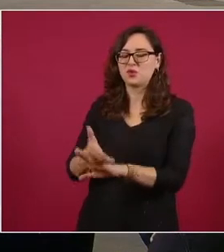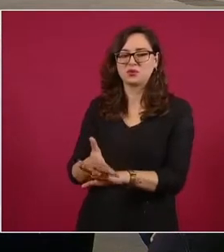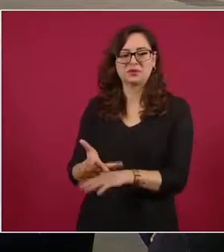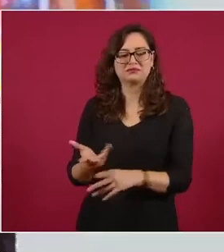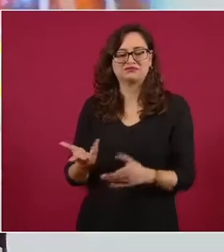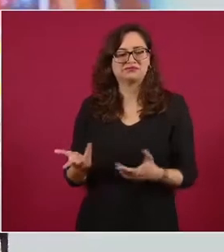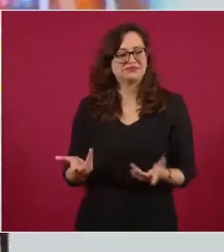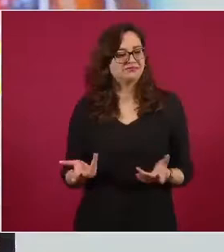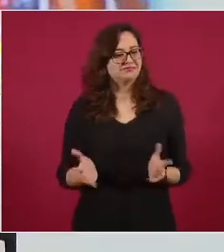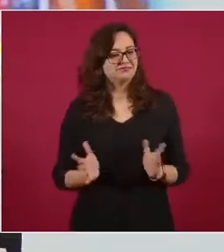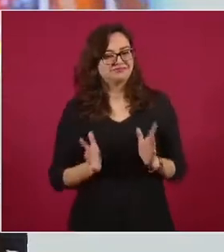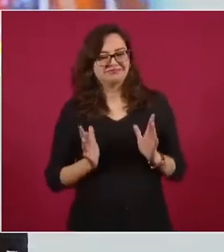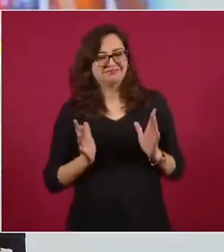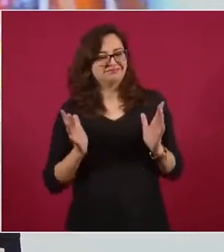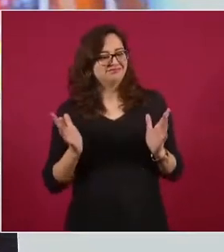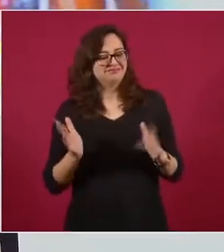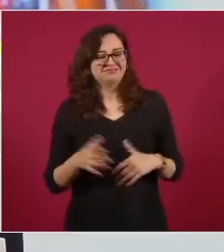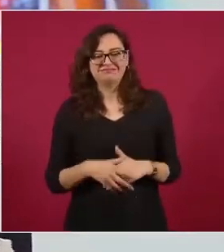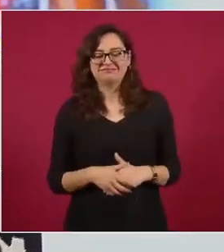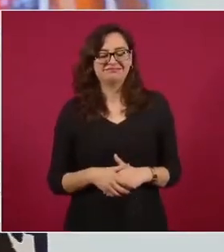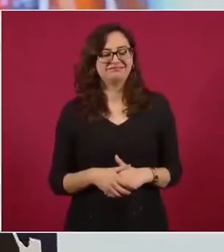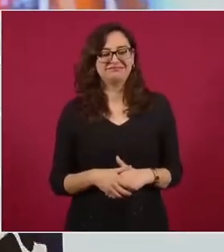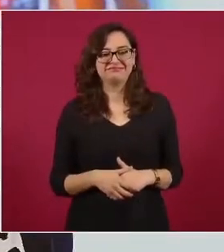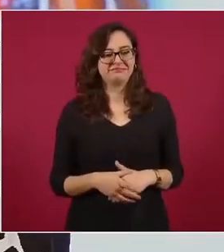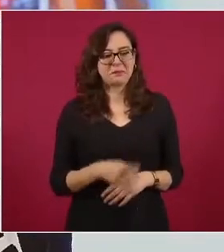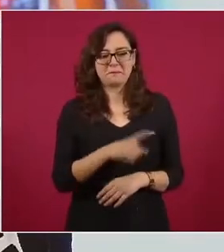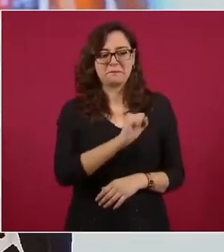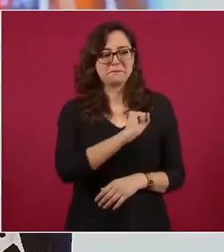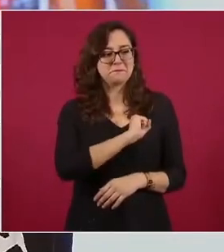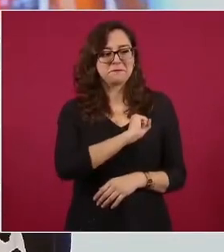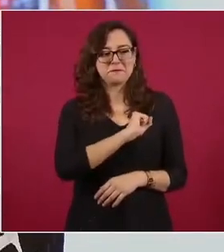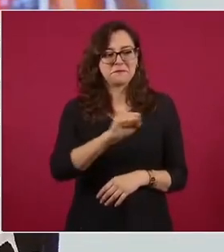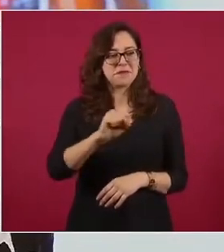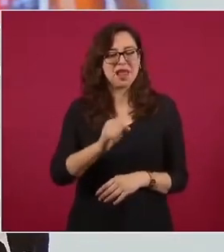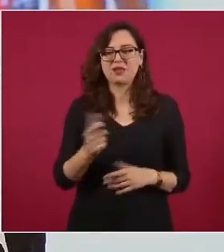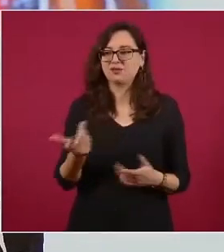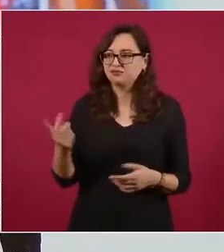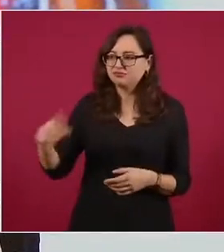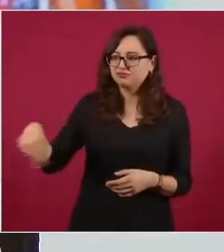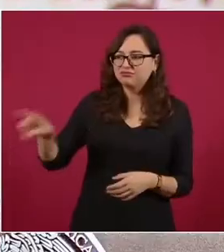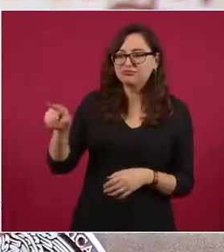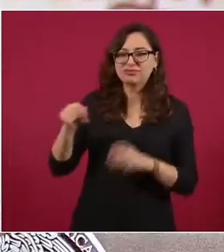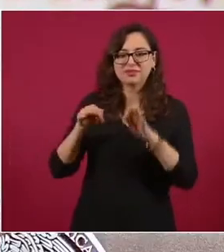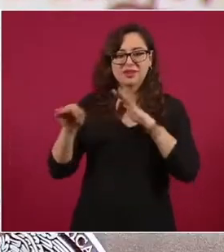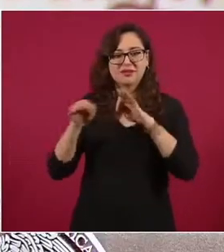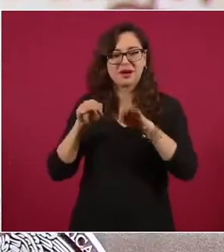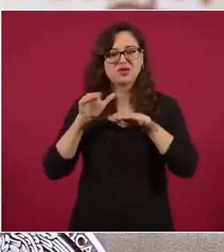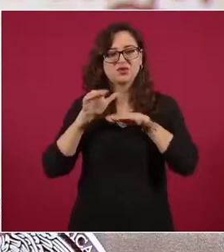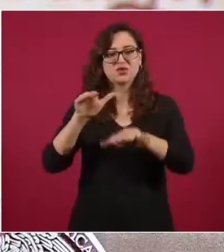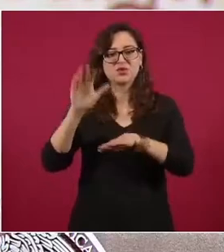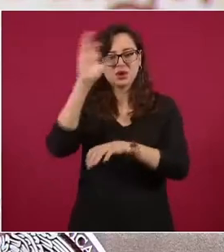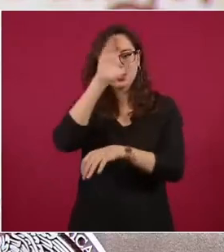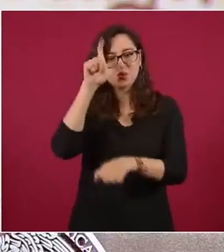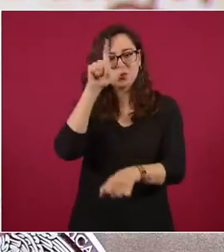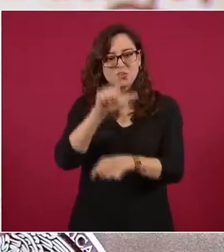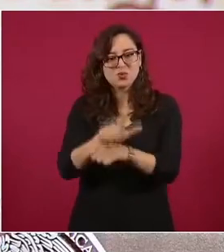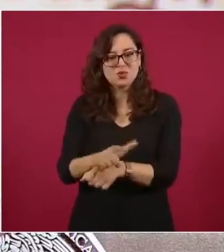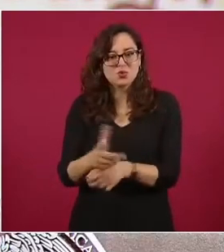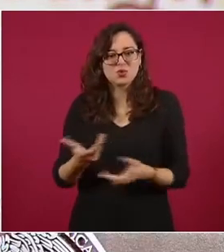a golpear sin más la labor del gobierno en materia de fomento cultural.